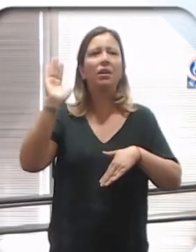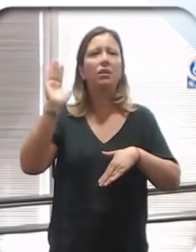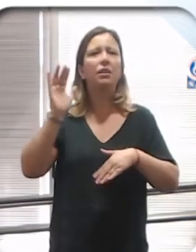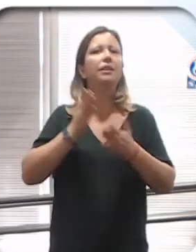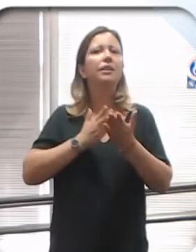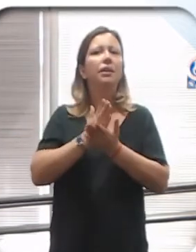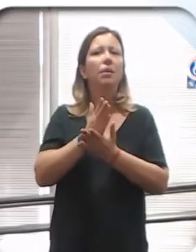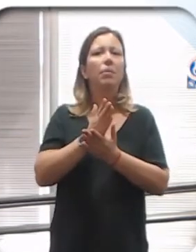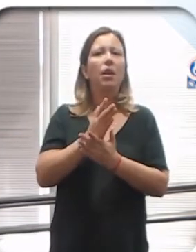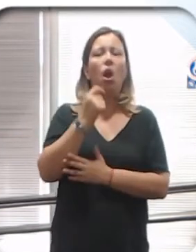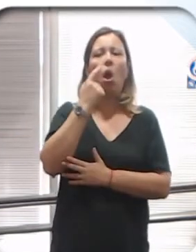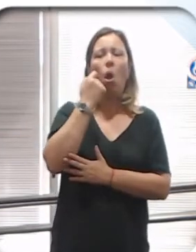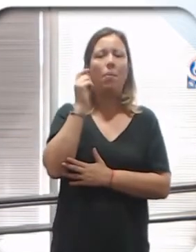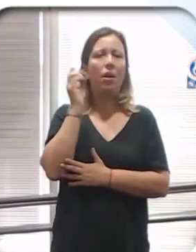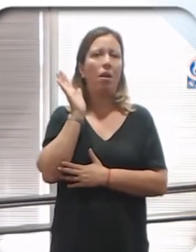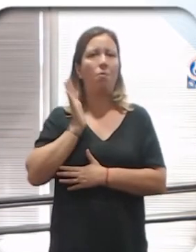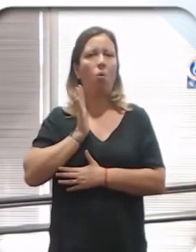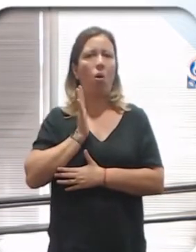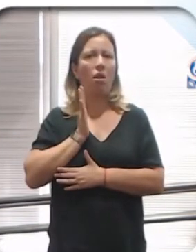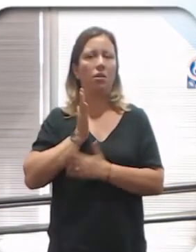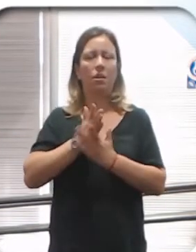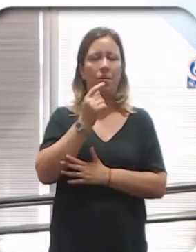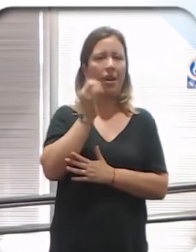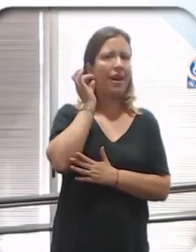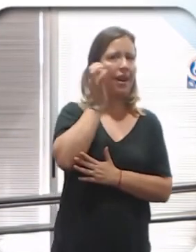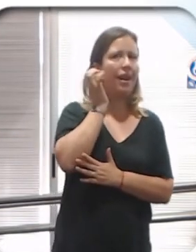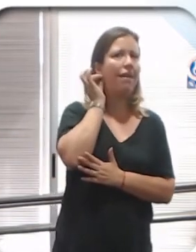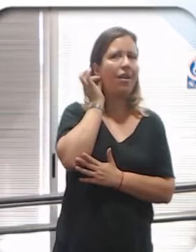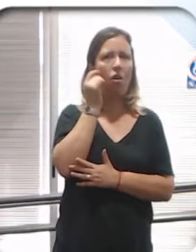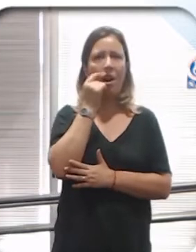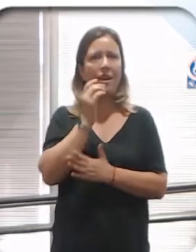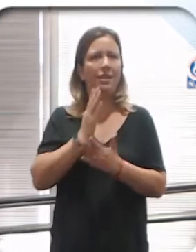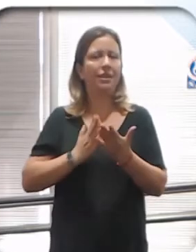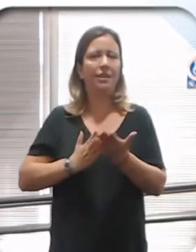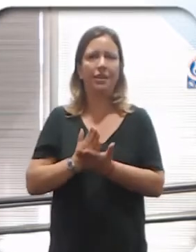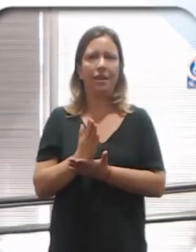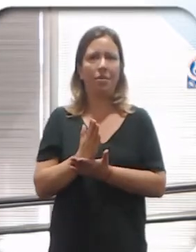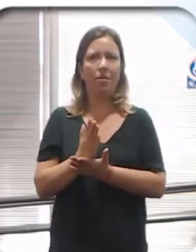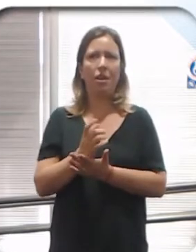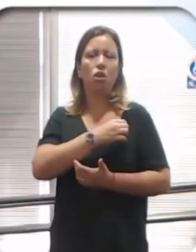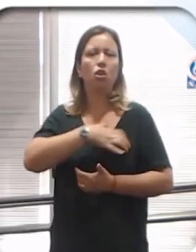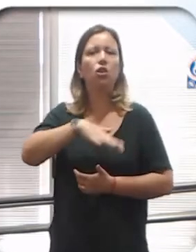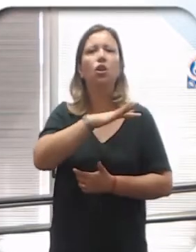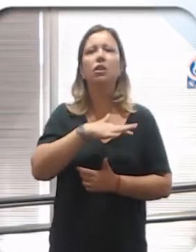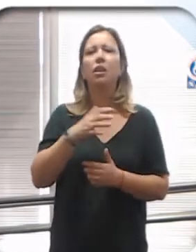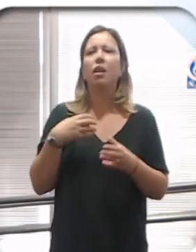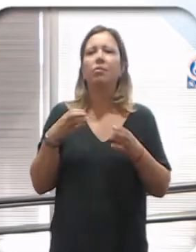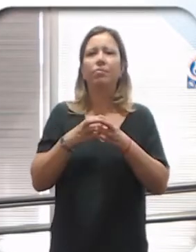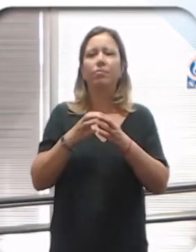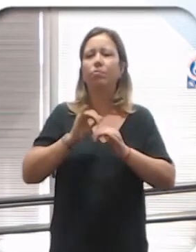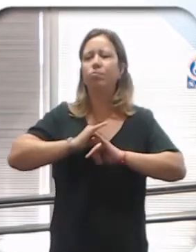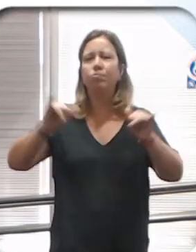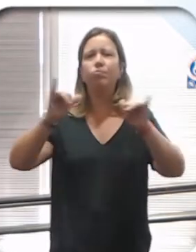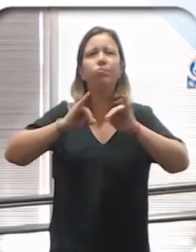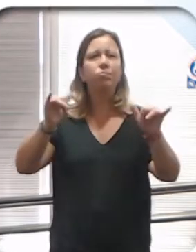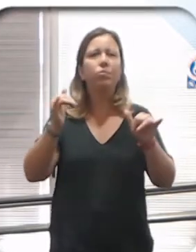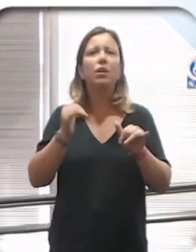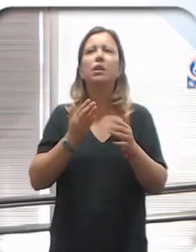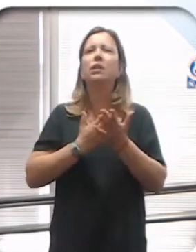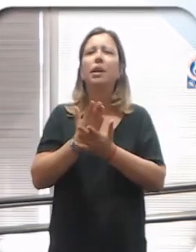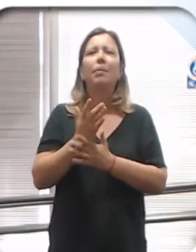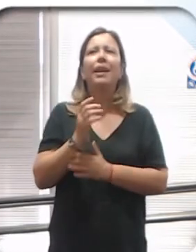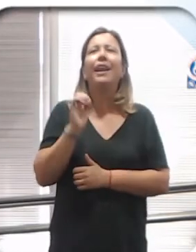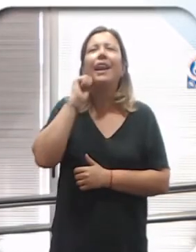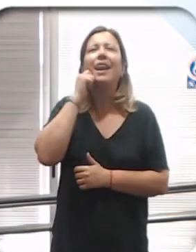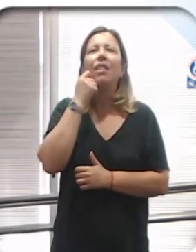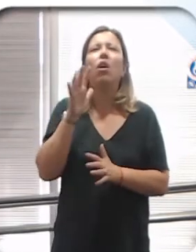heterocéntrica. Pieza nene, nene. En una sociedad que estamos vapuleadas por la publicidad, en donde todos los